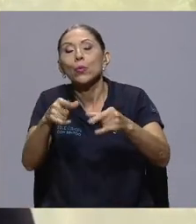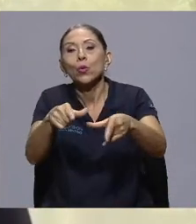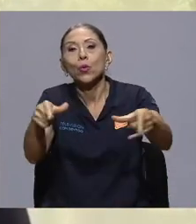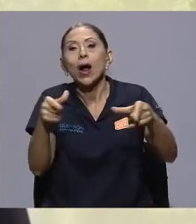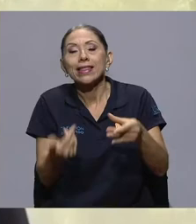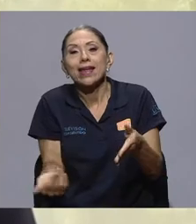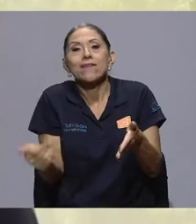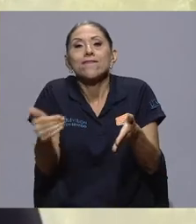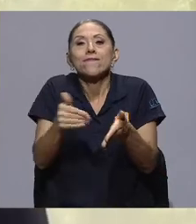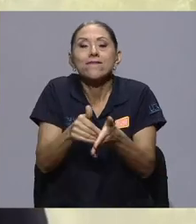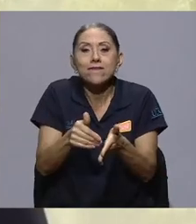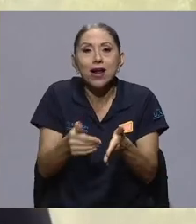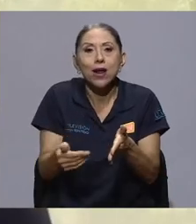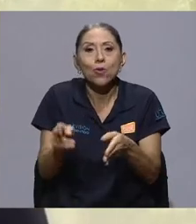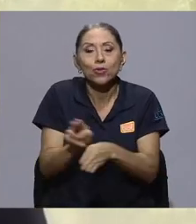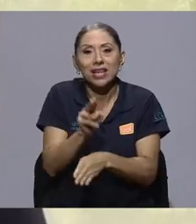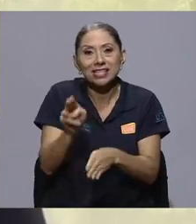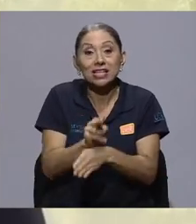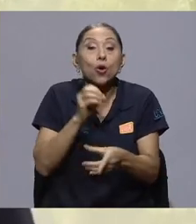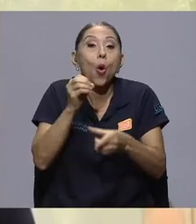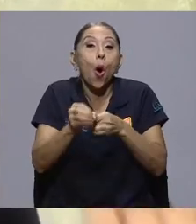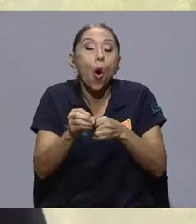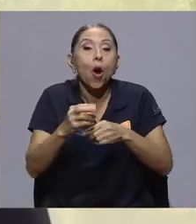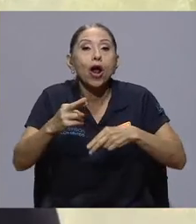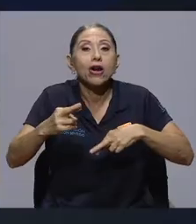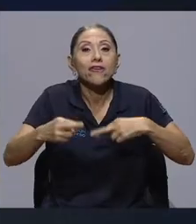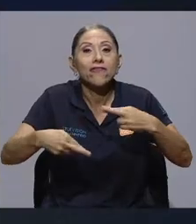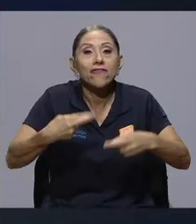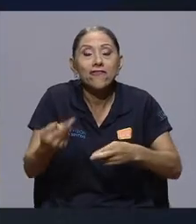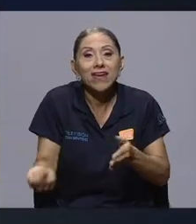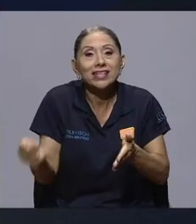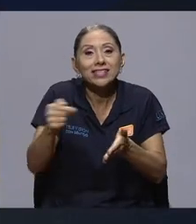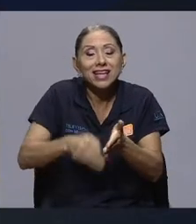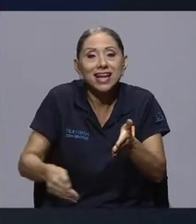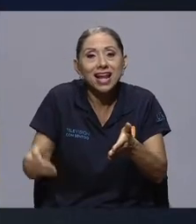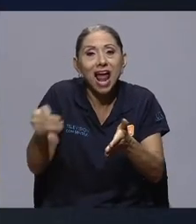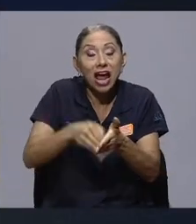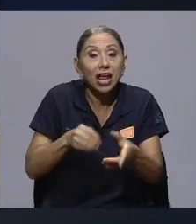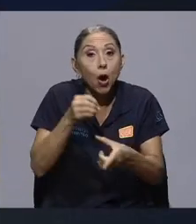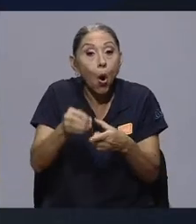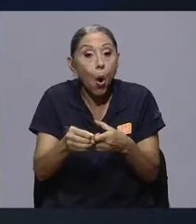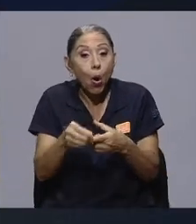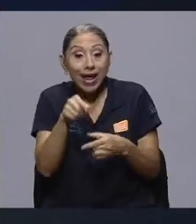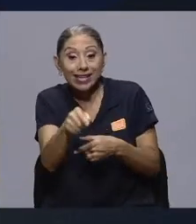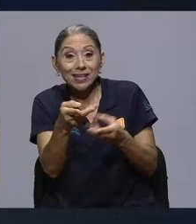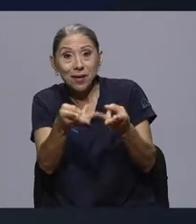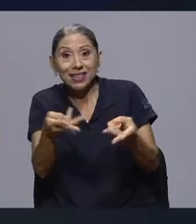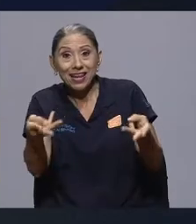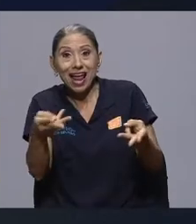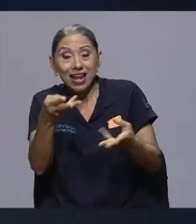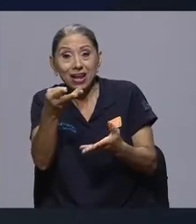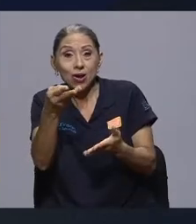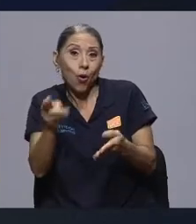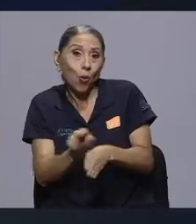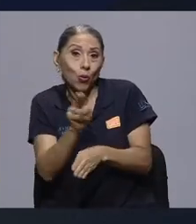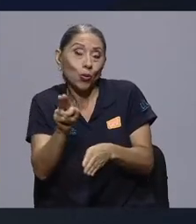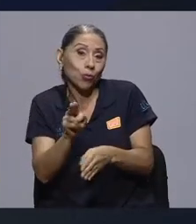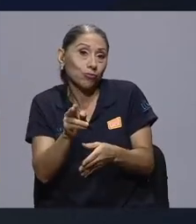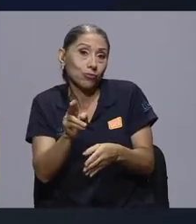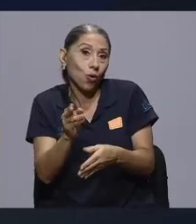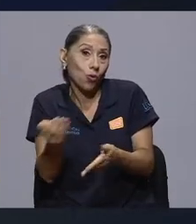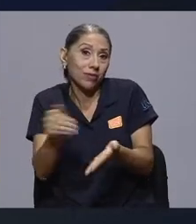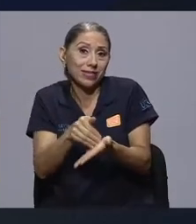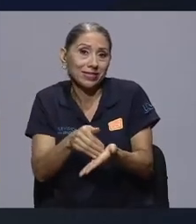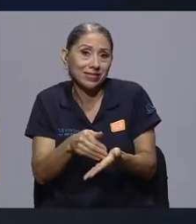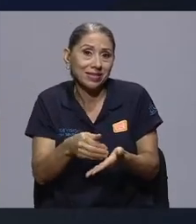reutilización o de reciclaje o de rediseño de ese material. Entonces, si no fuera por el plástico, por ejemplo, se desperdiciaría